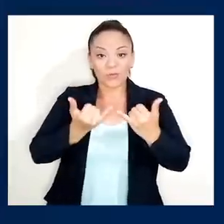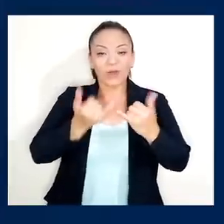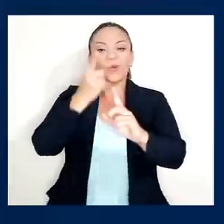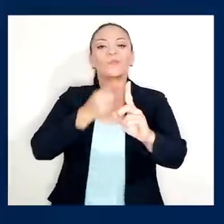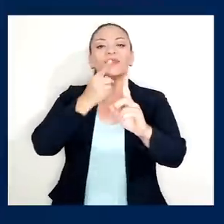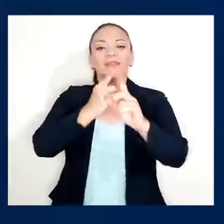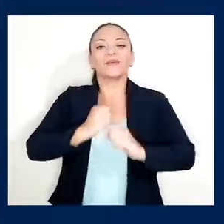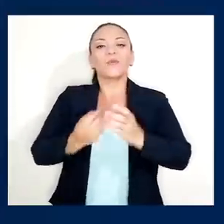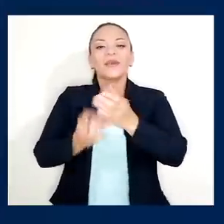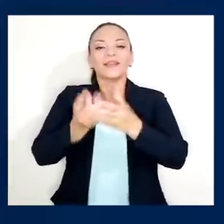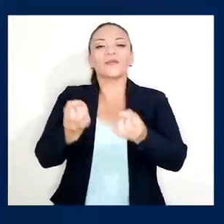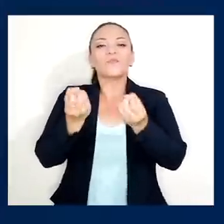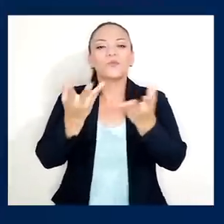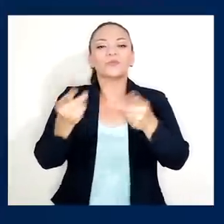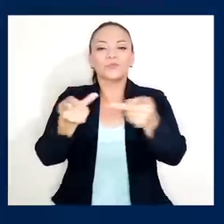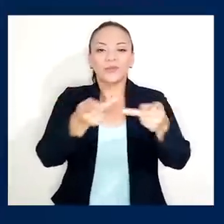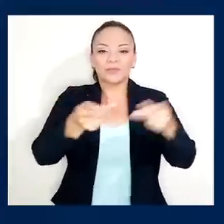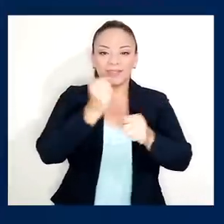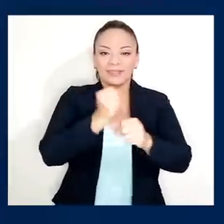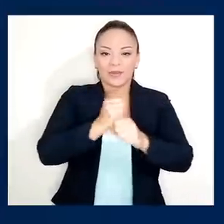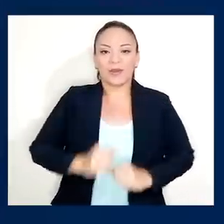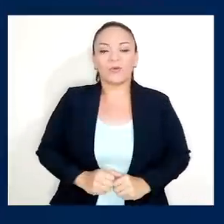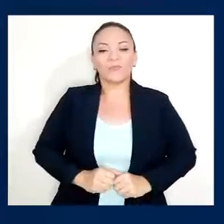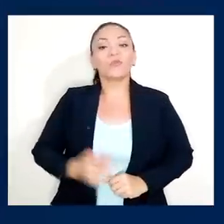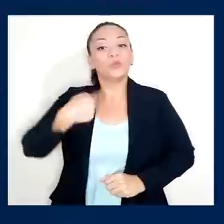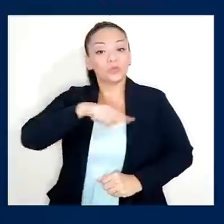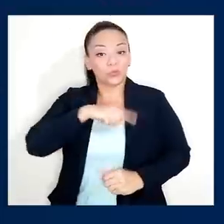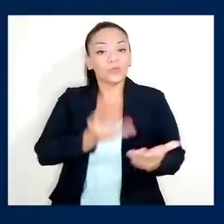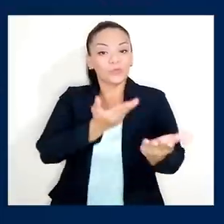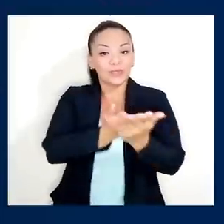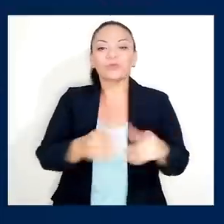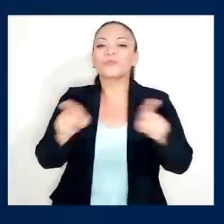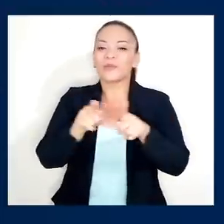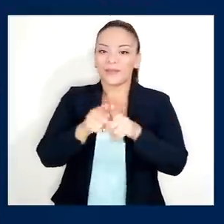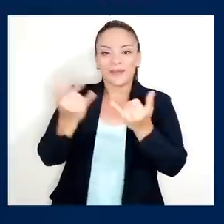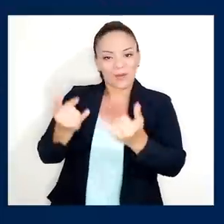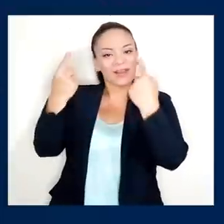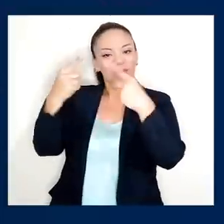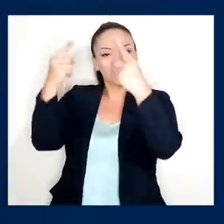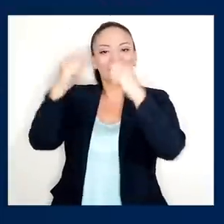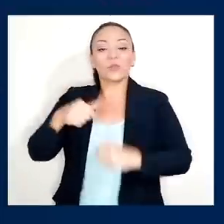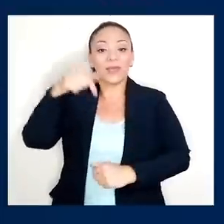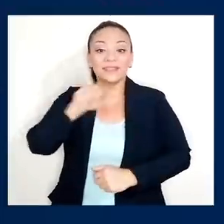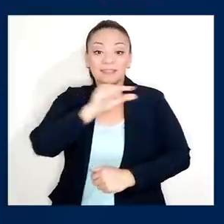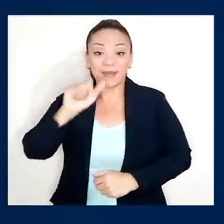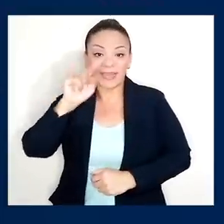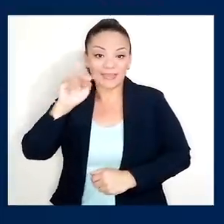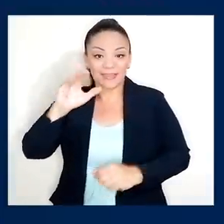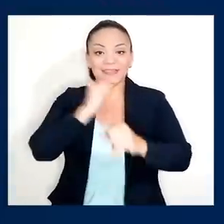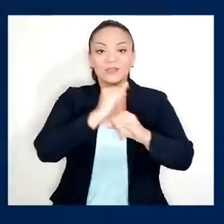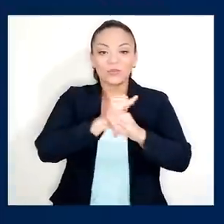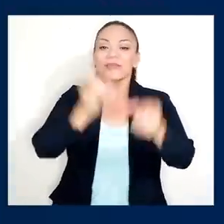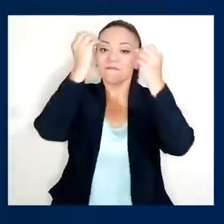se propuso generar muchos empleos. No solo lo propusimos, lo estamos logrando. Esta semana,